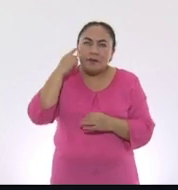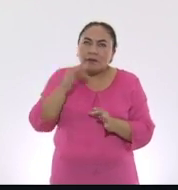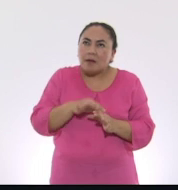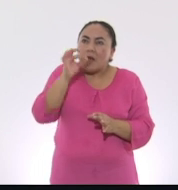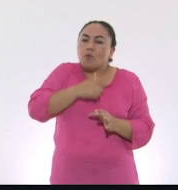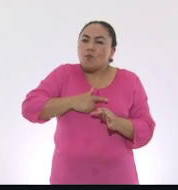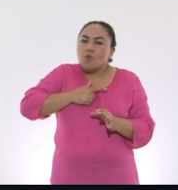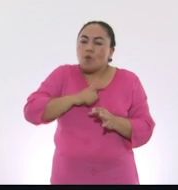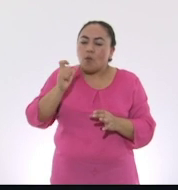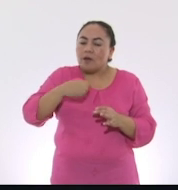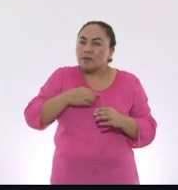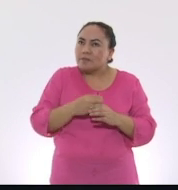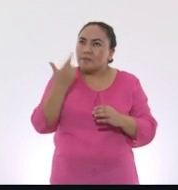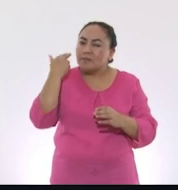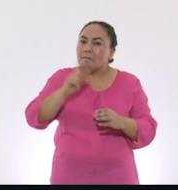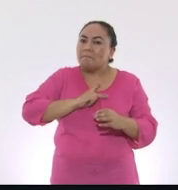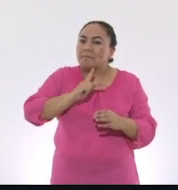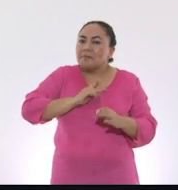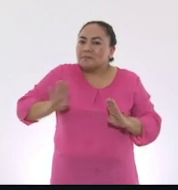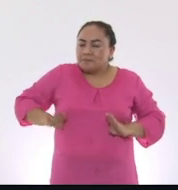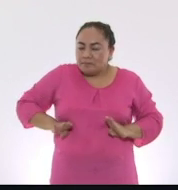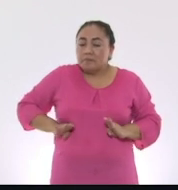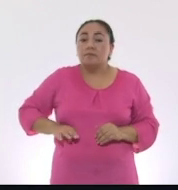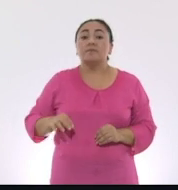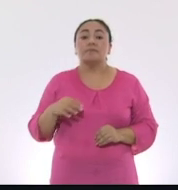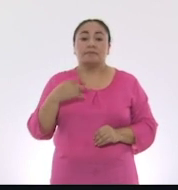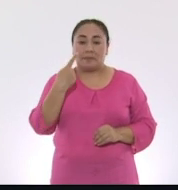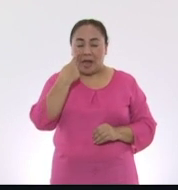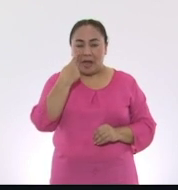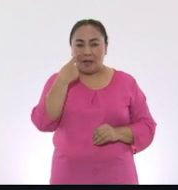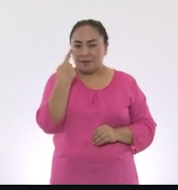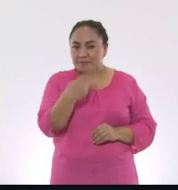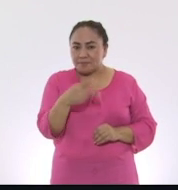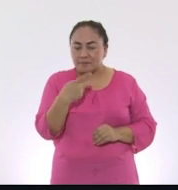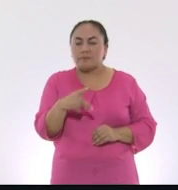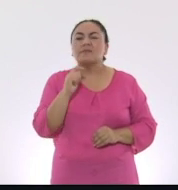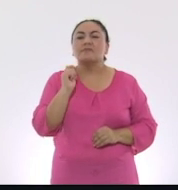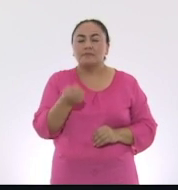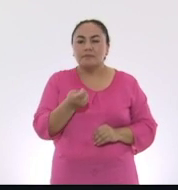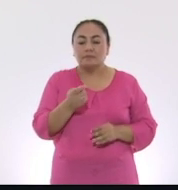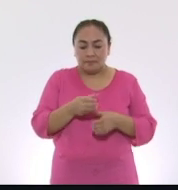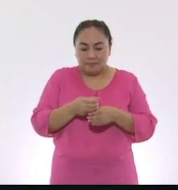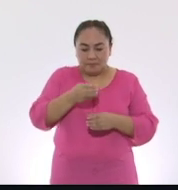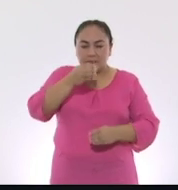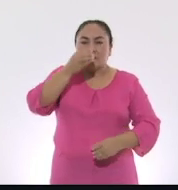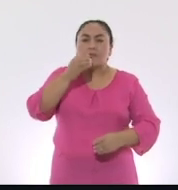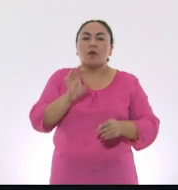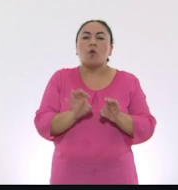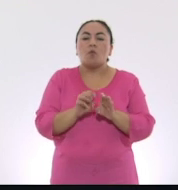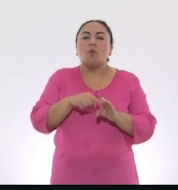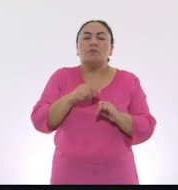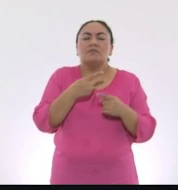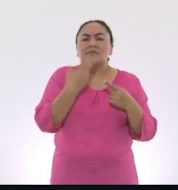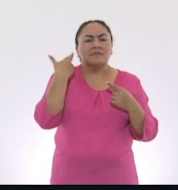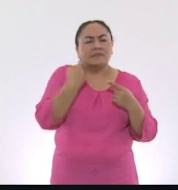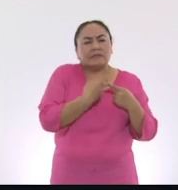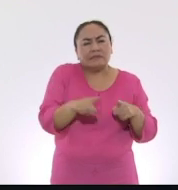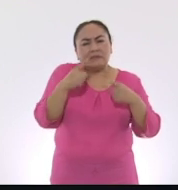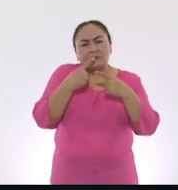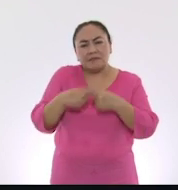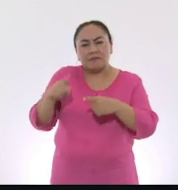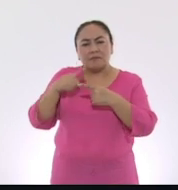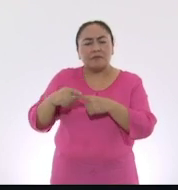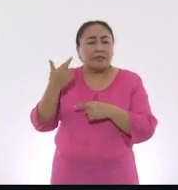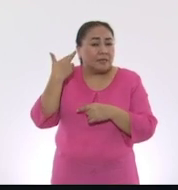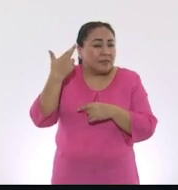proyectar a la hora de tocar. Una característica del Fagot es que es un instrumento con un registro muy amplio. Su timbre